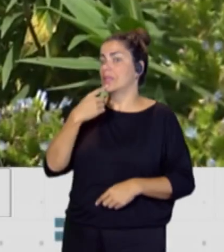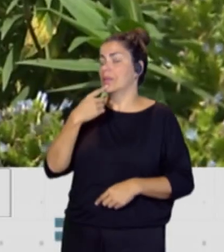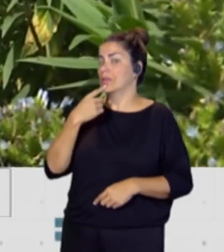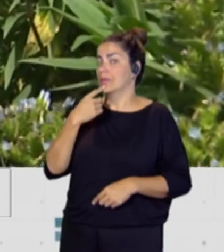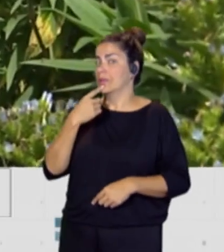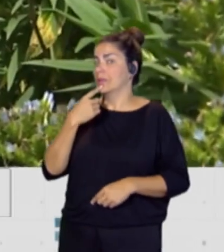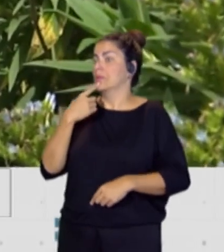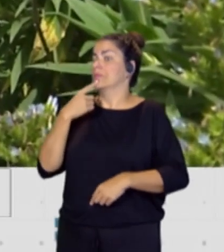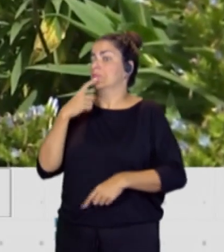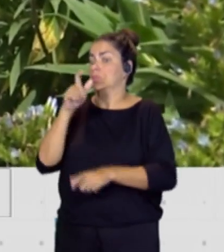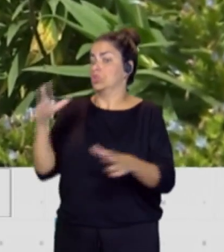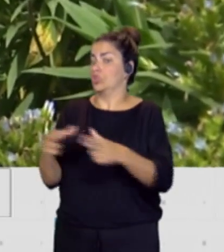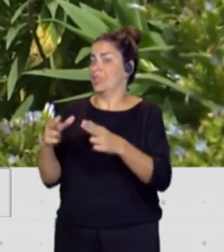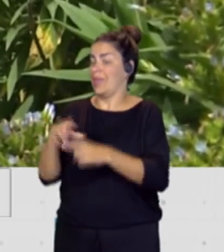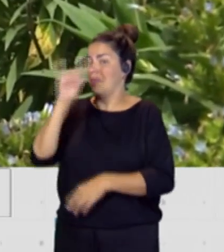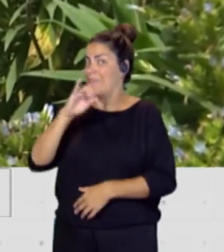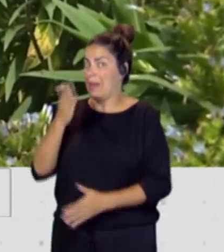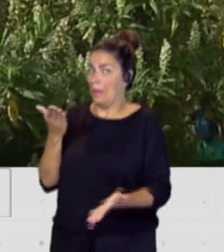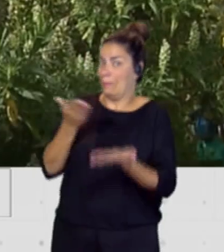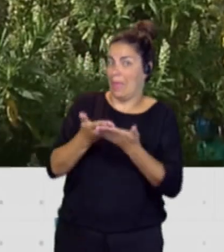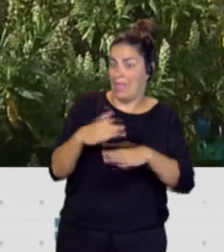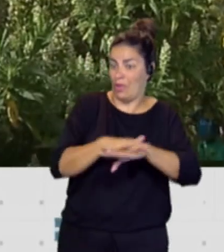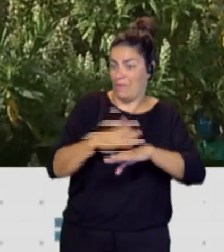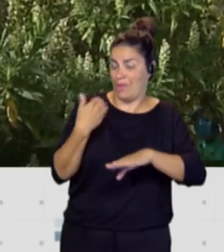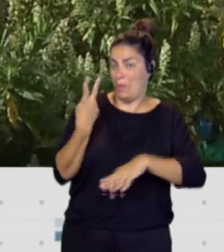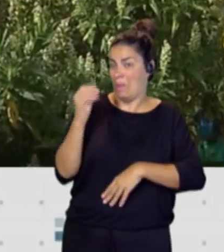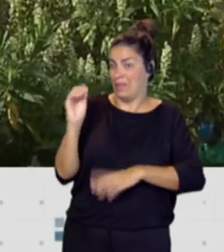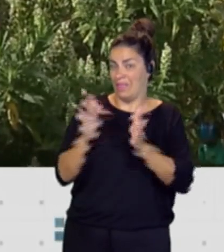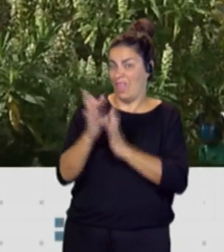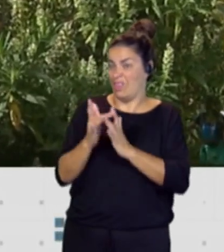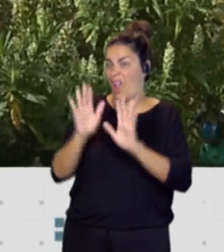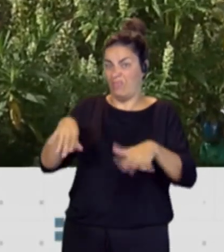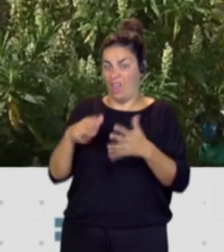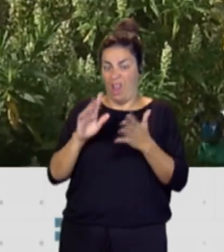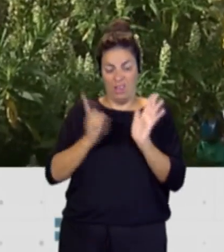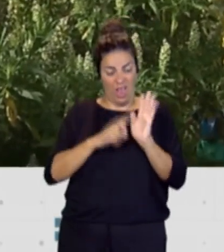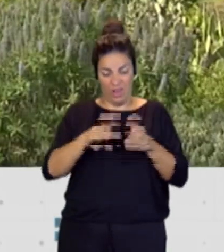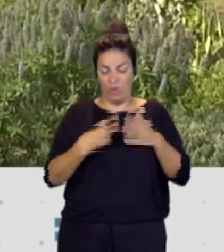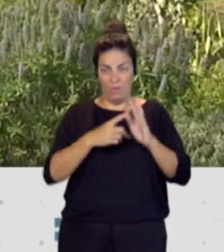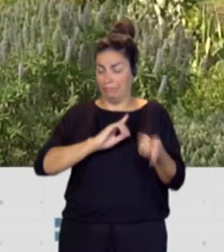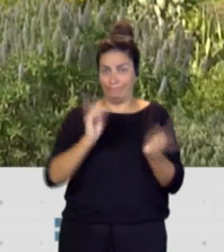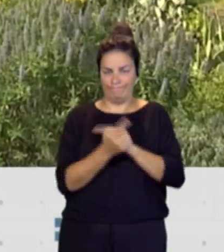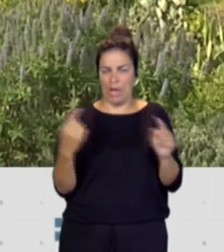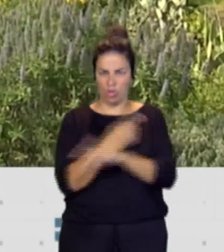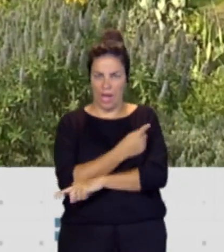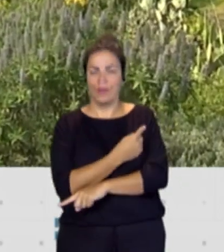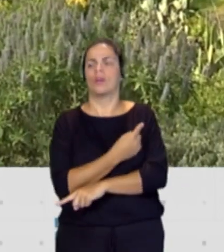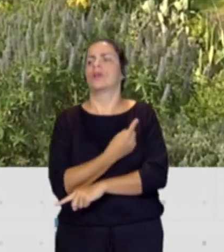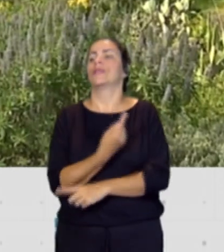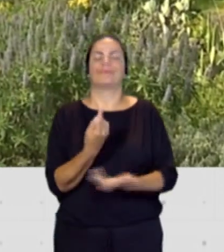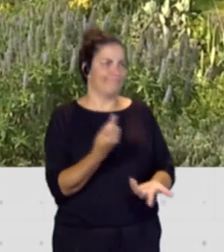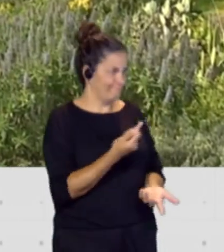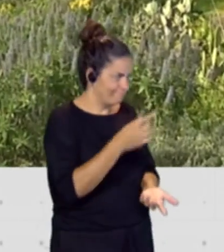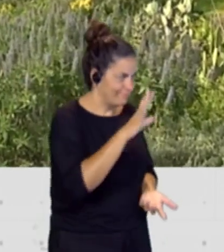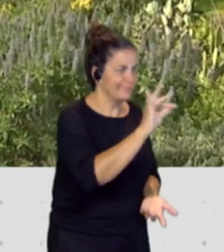le pidió la sociedad canaria al gobierno este pasado 20 de abril señora Fierro. Sí, curiosamente la ley de Canarias de cambio